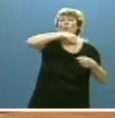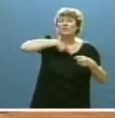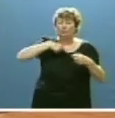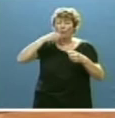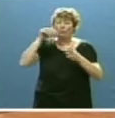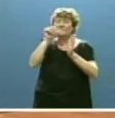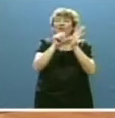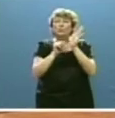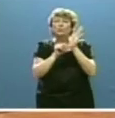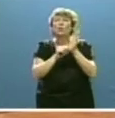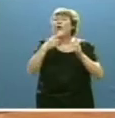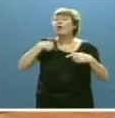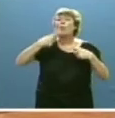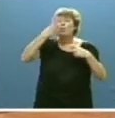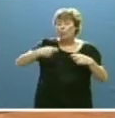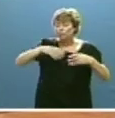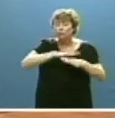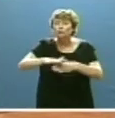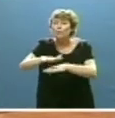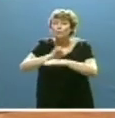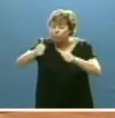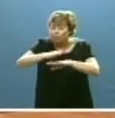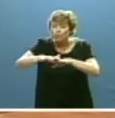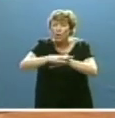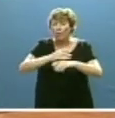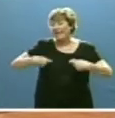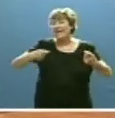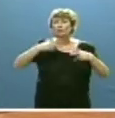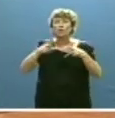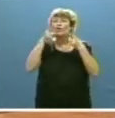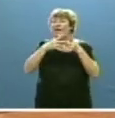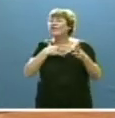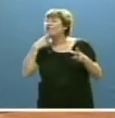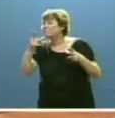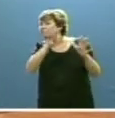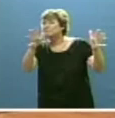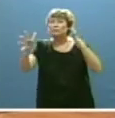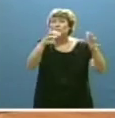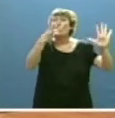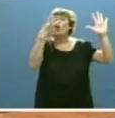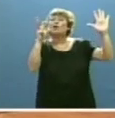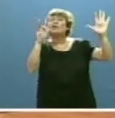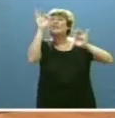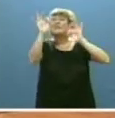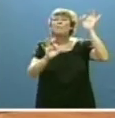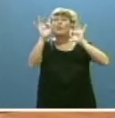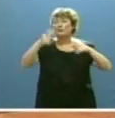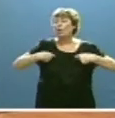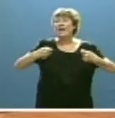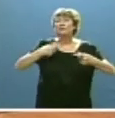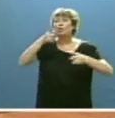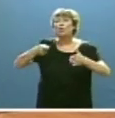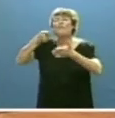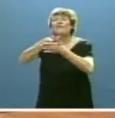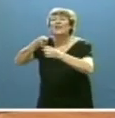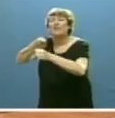de un suelo de gasto social que sería equivalente al 80% del gasto no financiero disponible por las